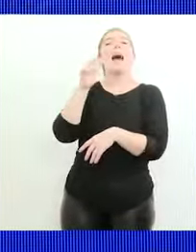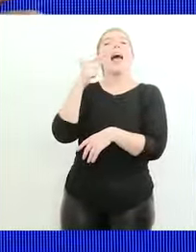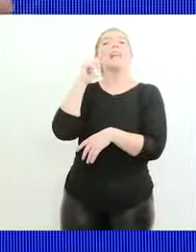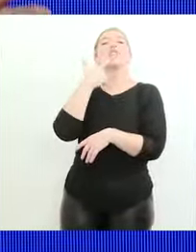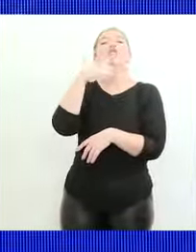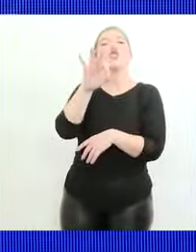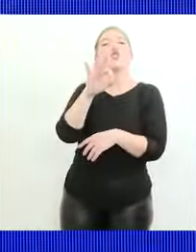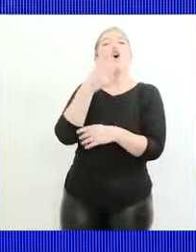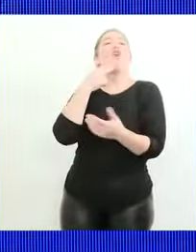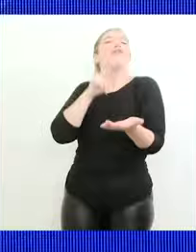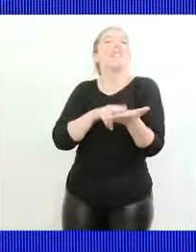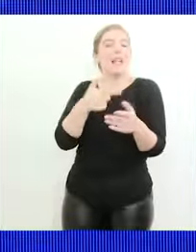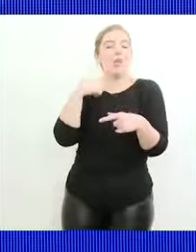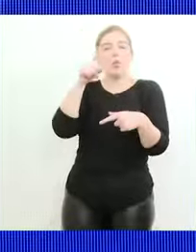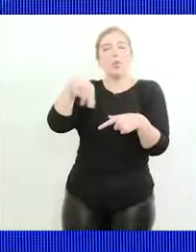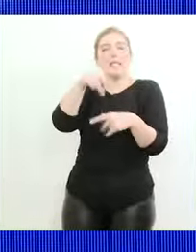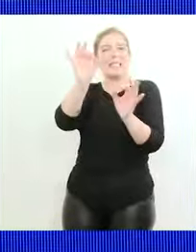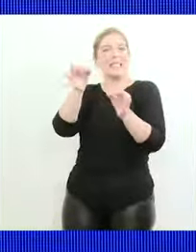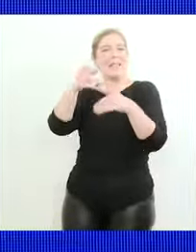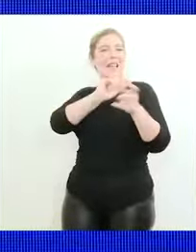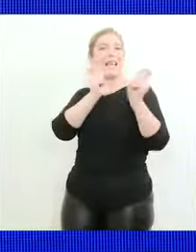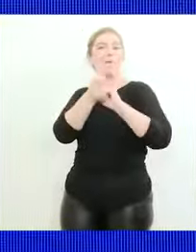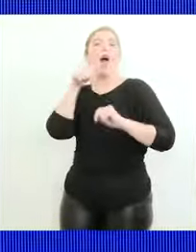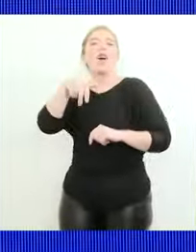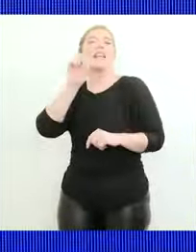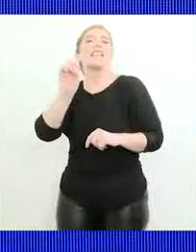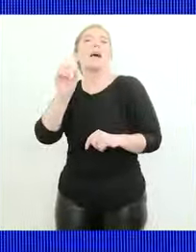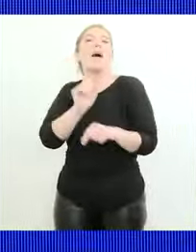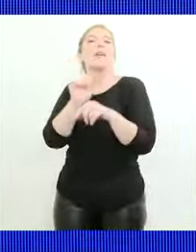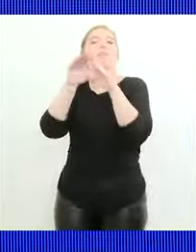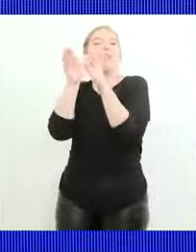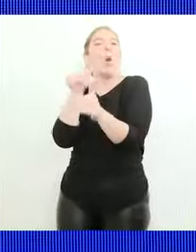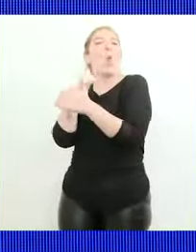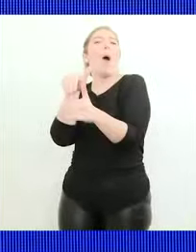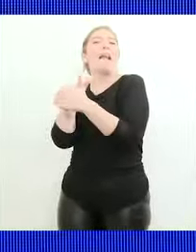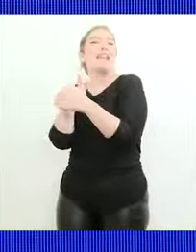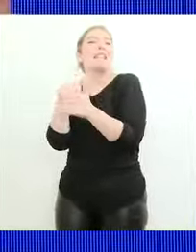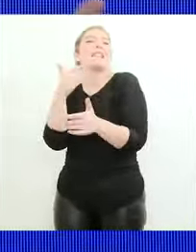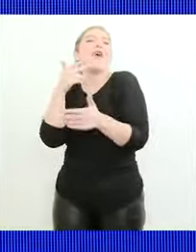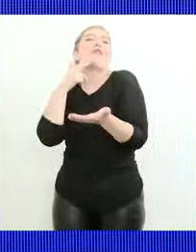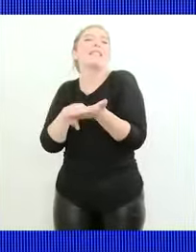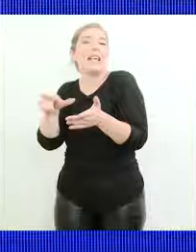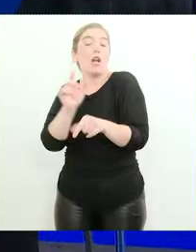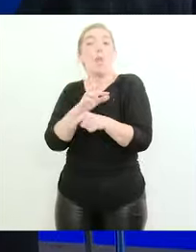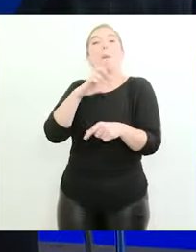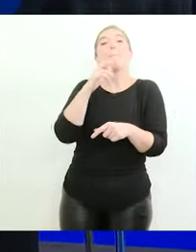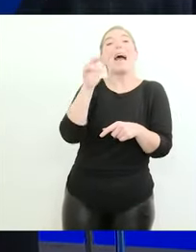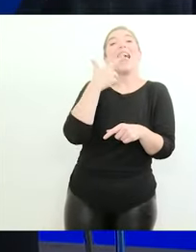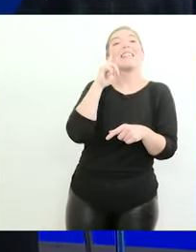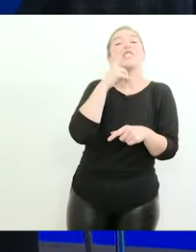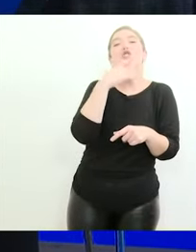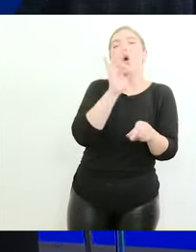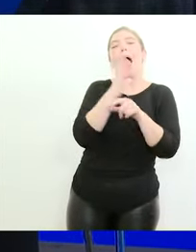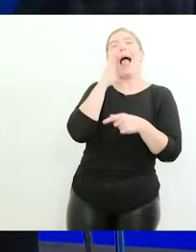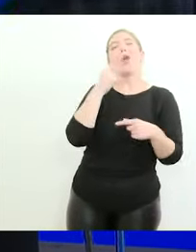saben que hubo un cambio en la OCDE y se decidió nominarlos de paraísos a guarida porque un paraíso es algo bueno y está